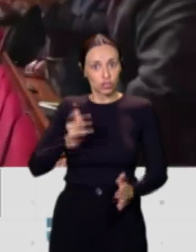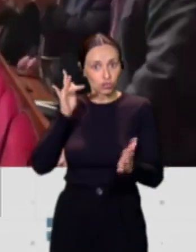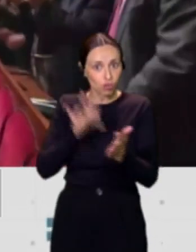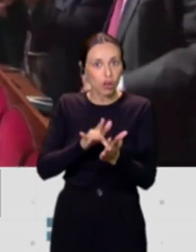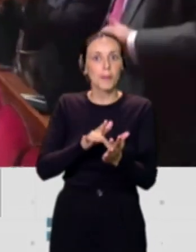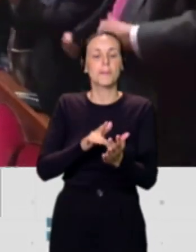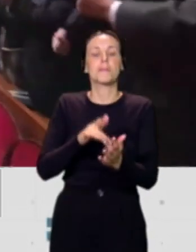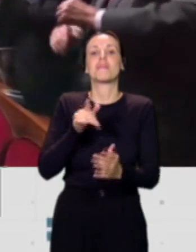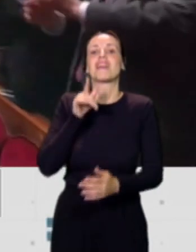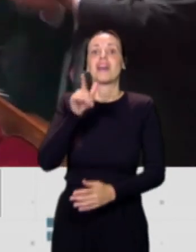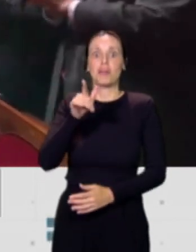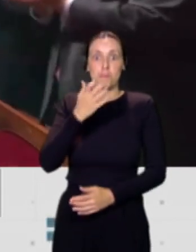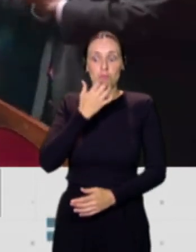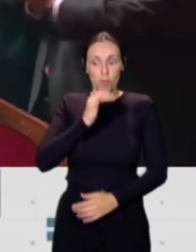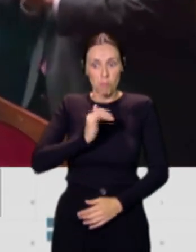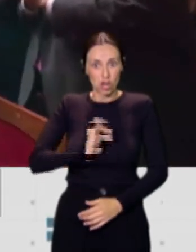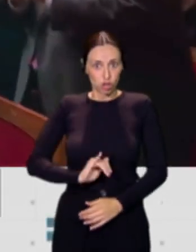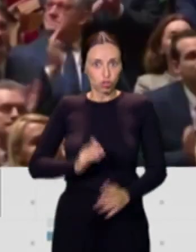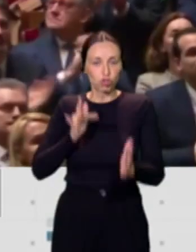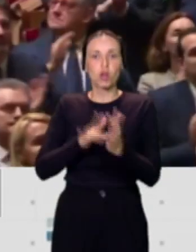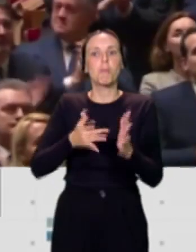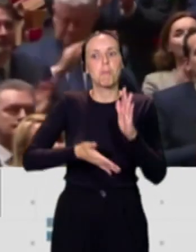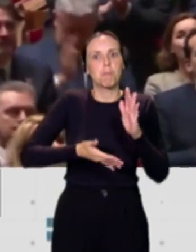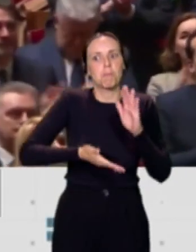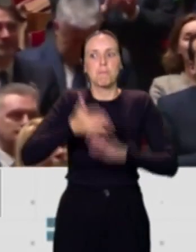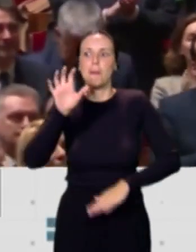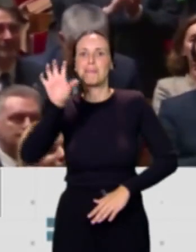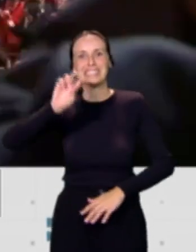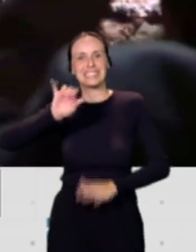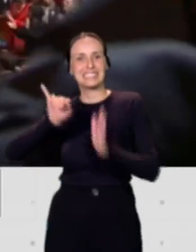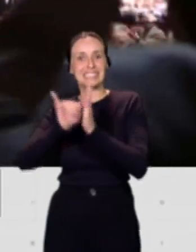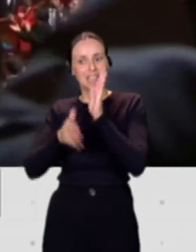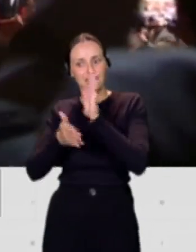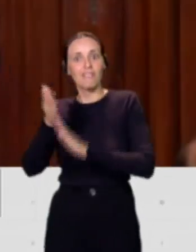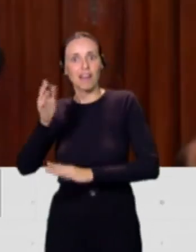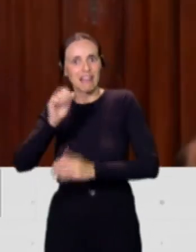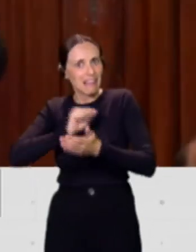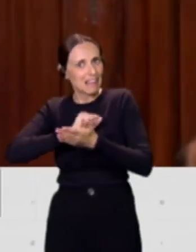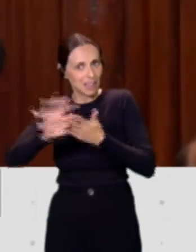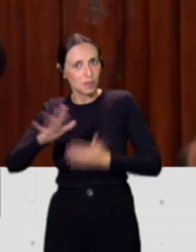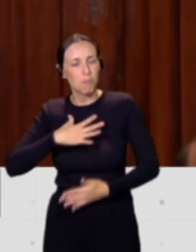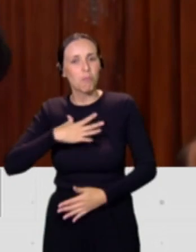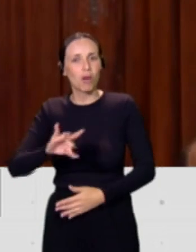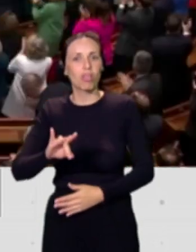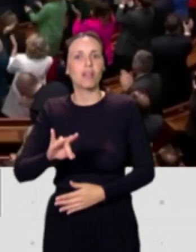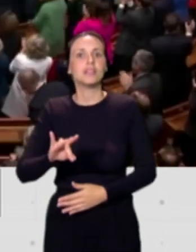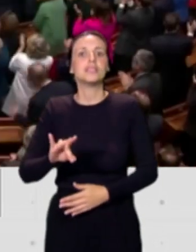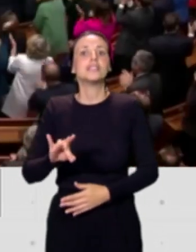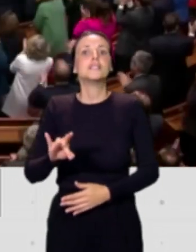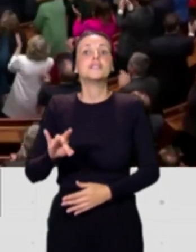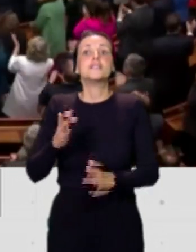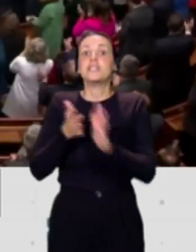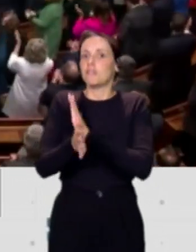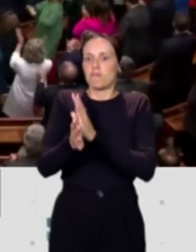países las mujeres puedan desplazarse a países cercanos de manera gratuita, es decir, que se le cubran todos los